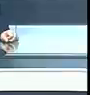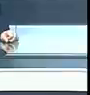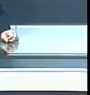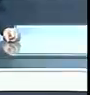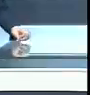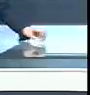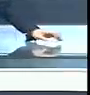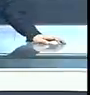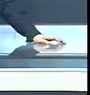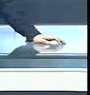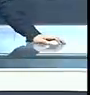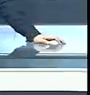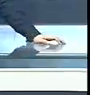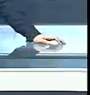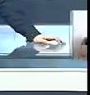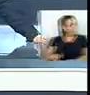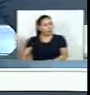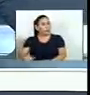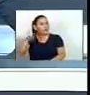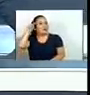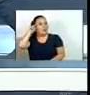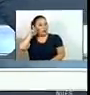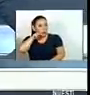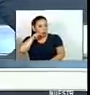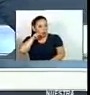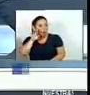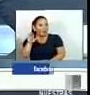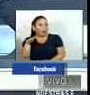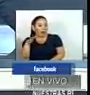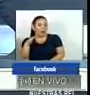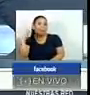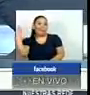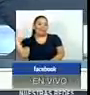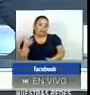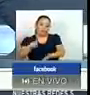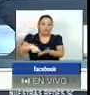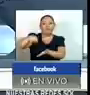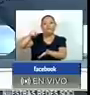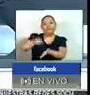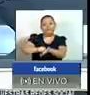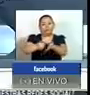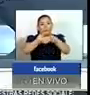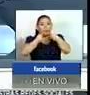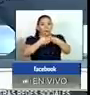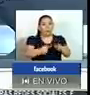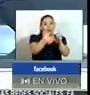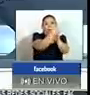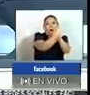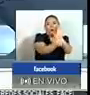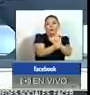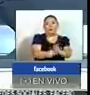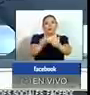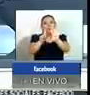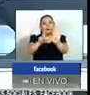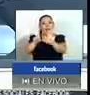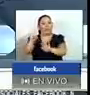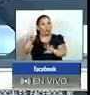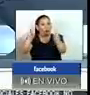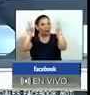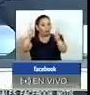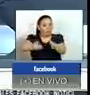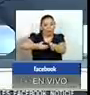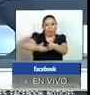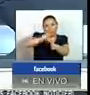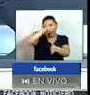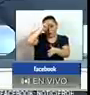Y el presidente de la República, Nayib Bukele, deberá sancionar de inmediato y publicar el decreto 661 de reapertura económica que habían